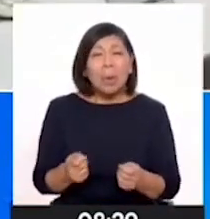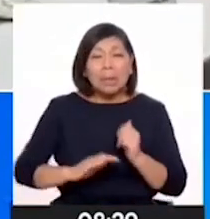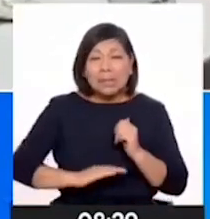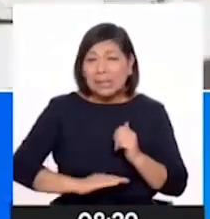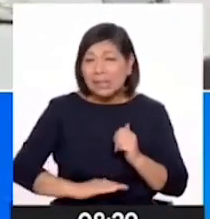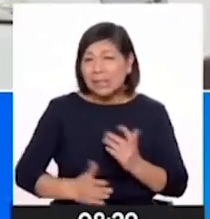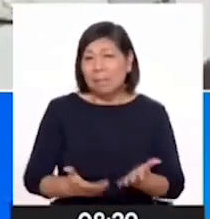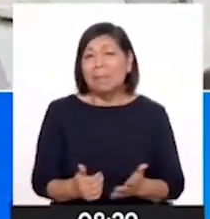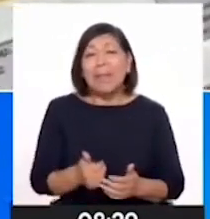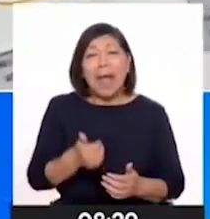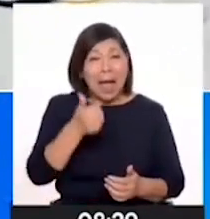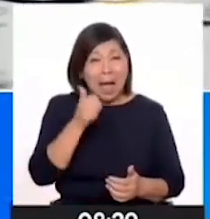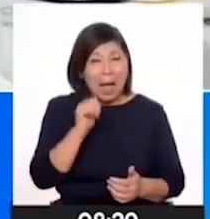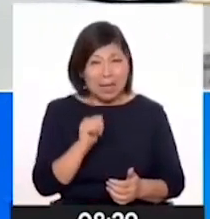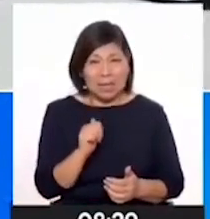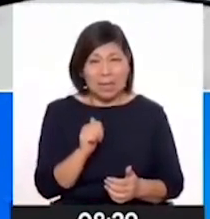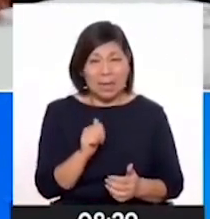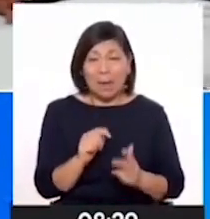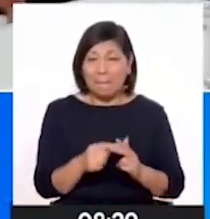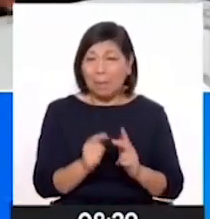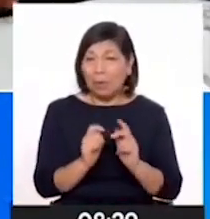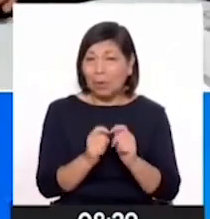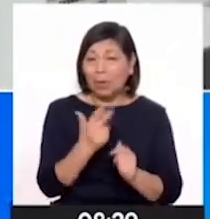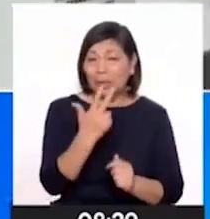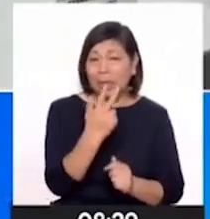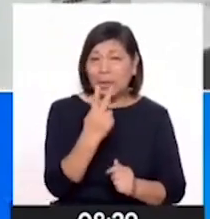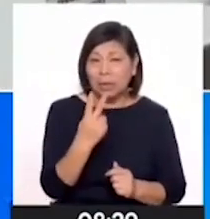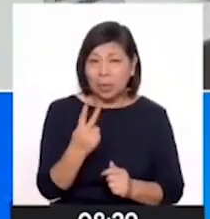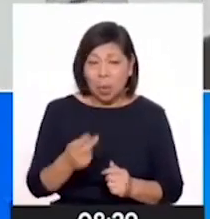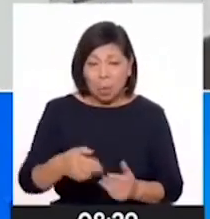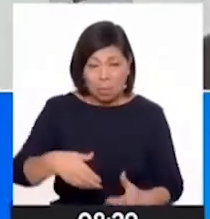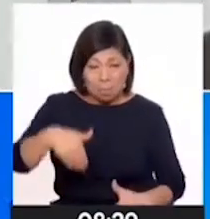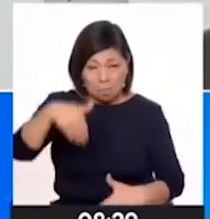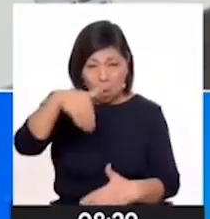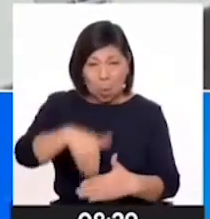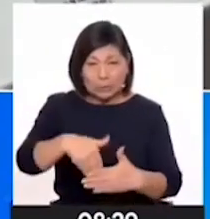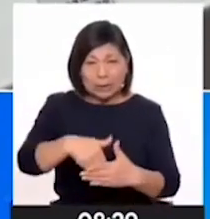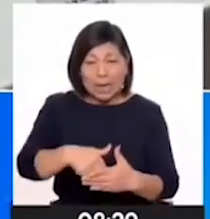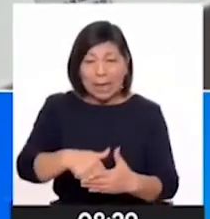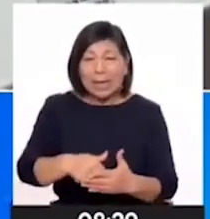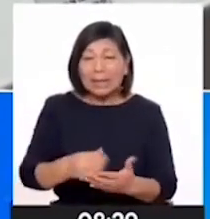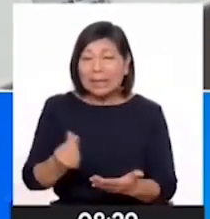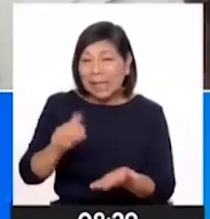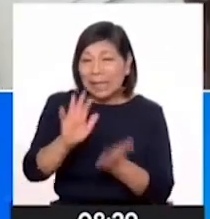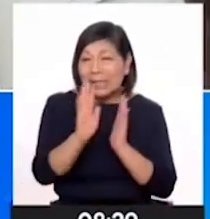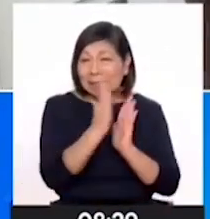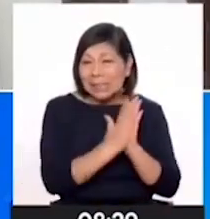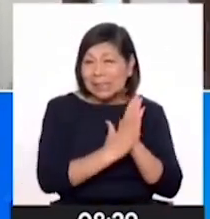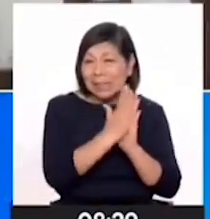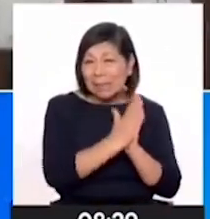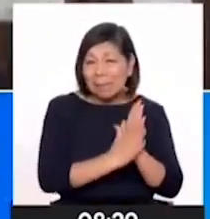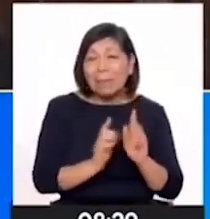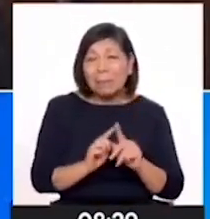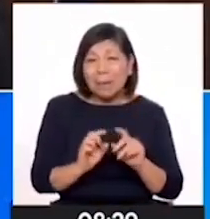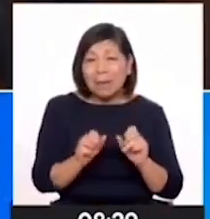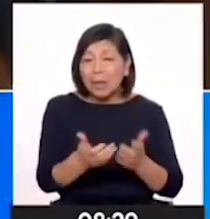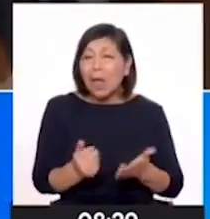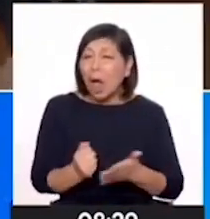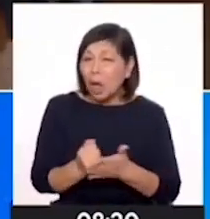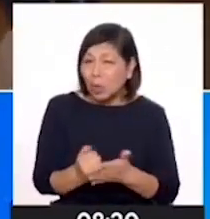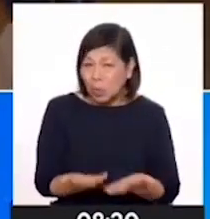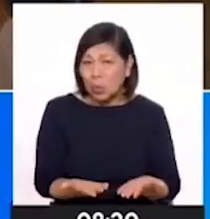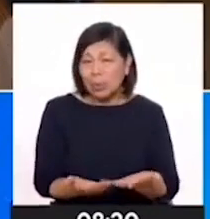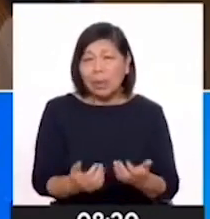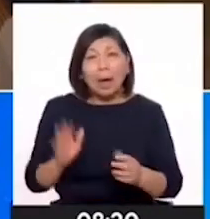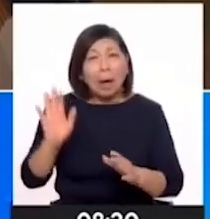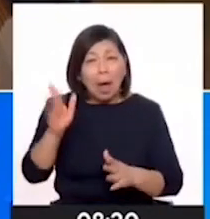ejemplo. El día de ayer, he empezado la entrega de 32.000 bolsas de cemento en convenio con los alcaldes y con los agricultores para que ellos ayuden con la